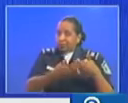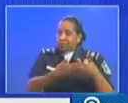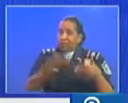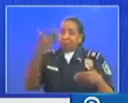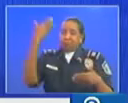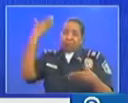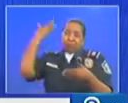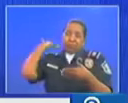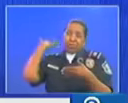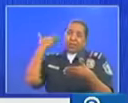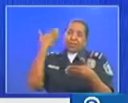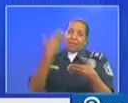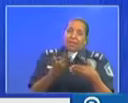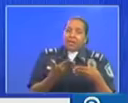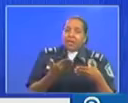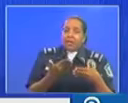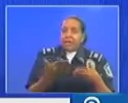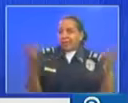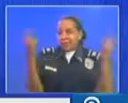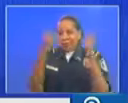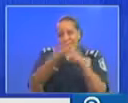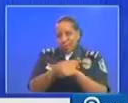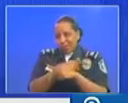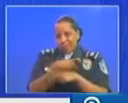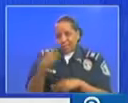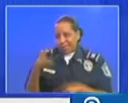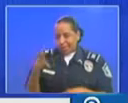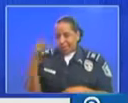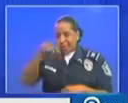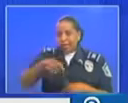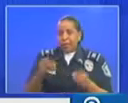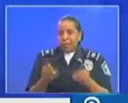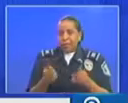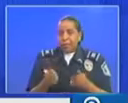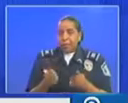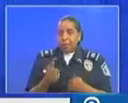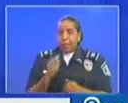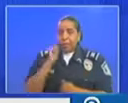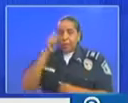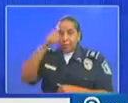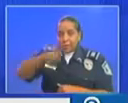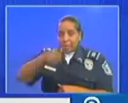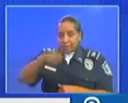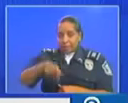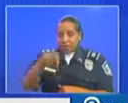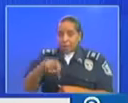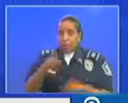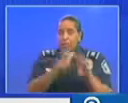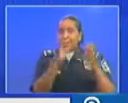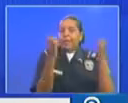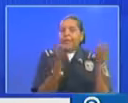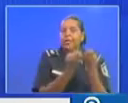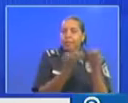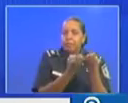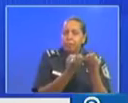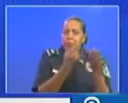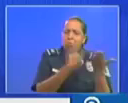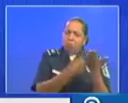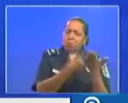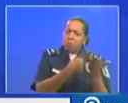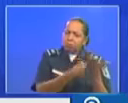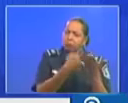de decisión y eso no es lo que queremos para el país el día de mañana nosotros con nuestro equipo evaluamos el